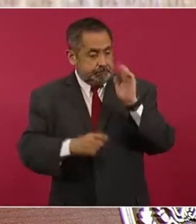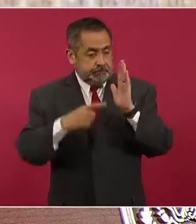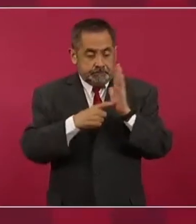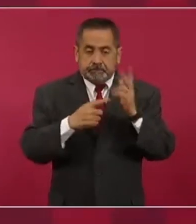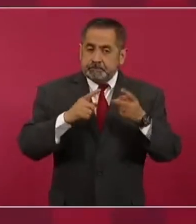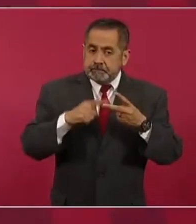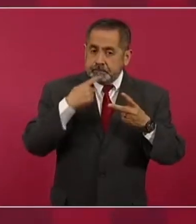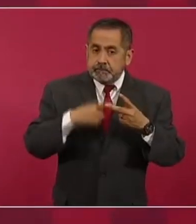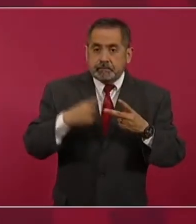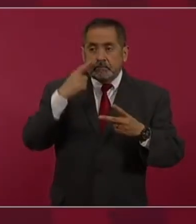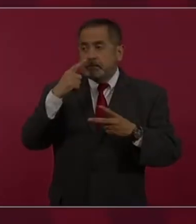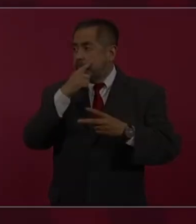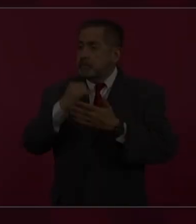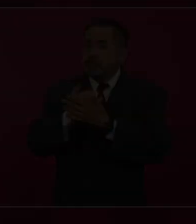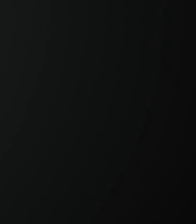democracia